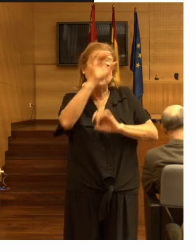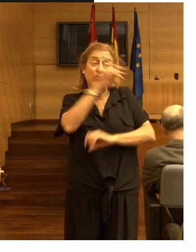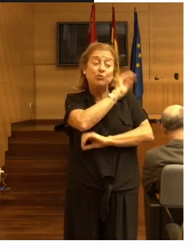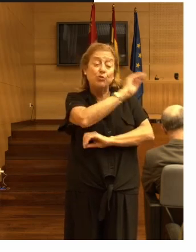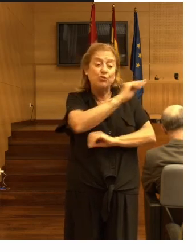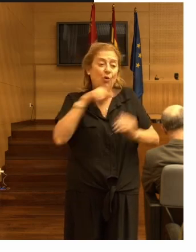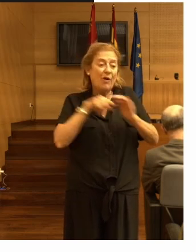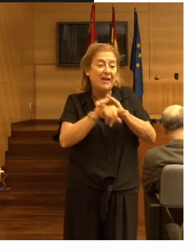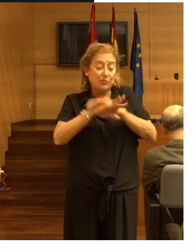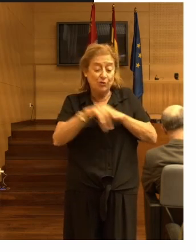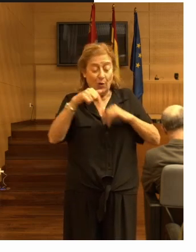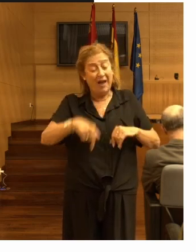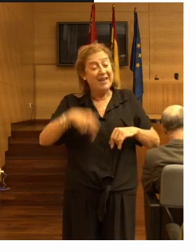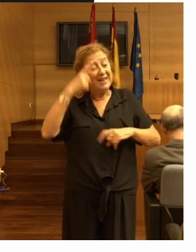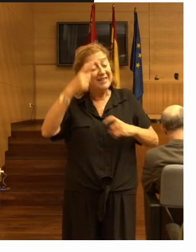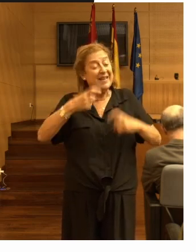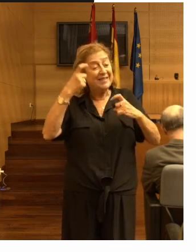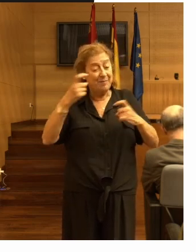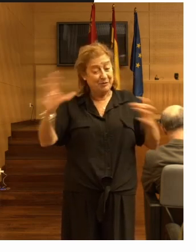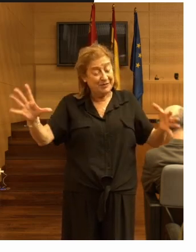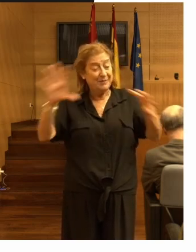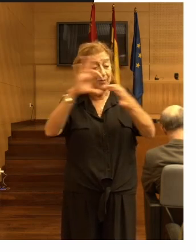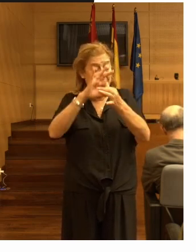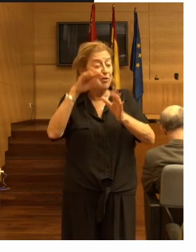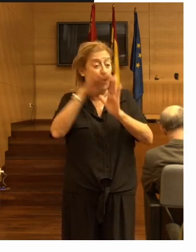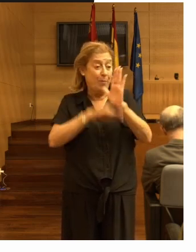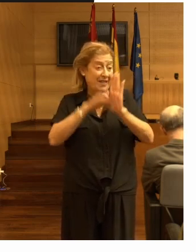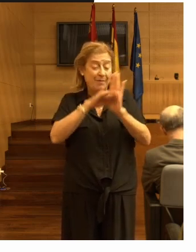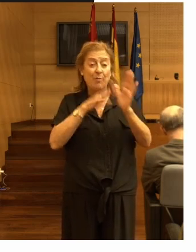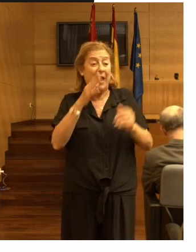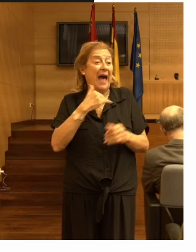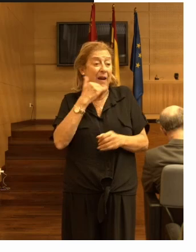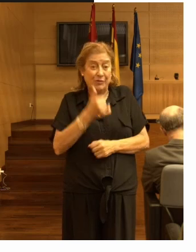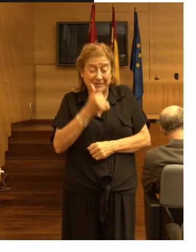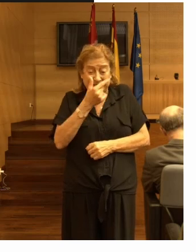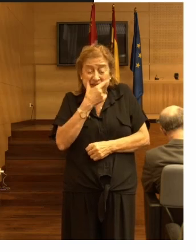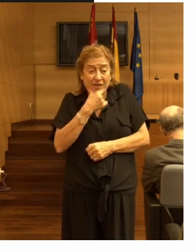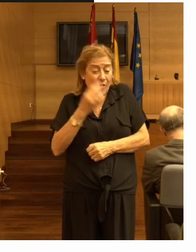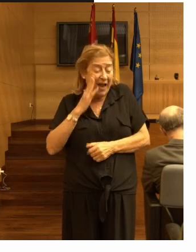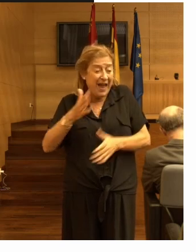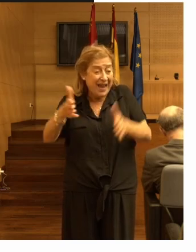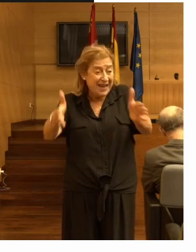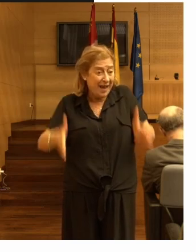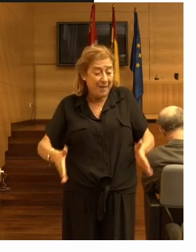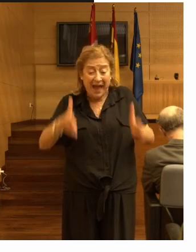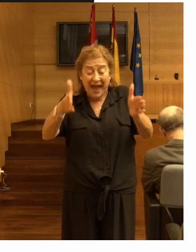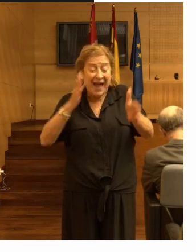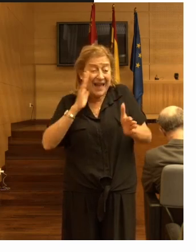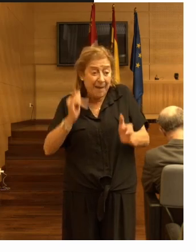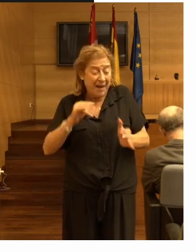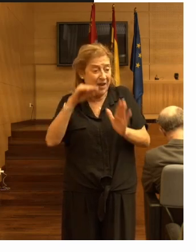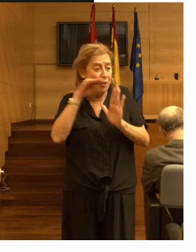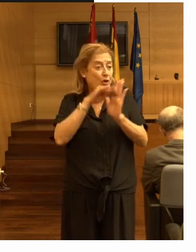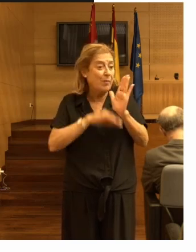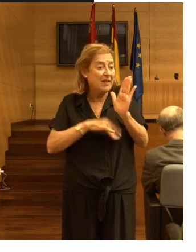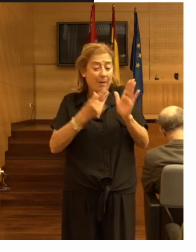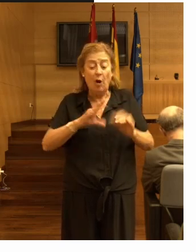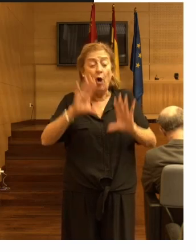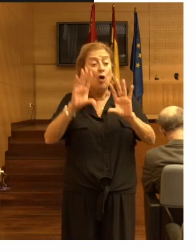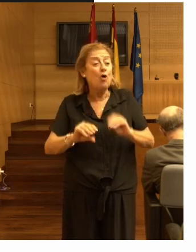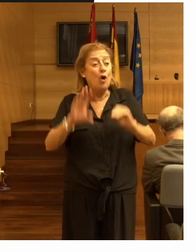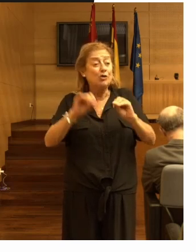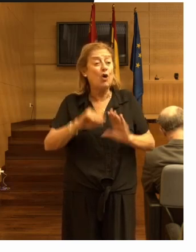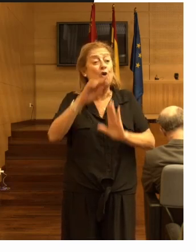intentamos vincular la normativa porque algo tan sencillo como una cama la cama lleva su normativa pero el colchón lleva la